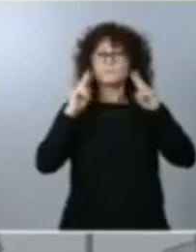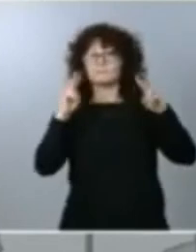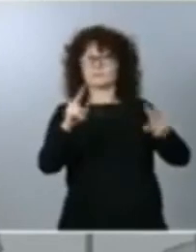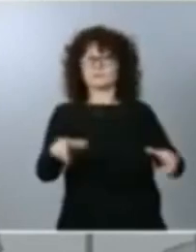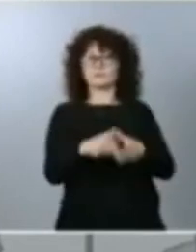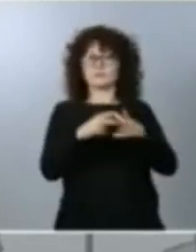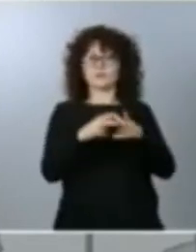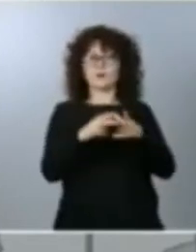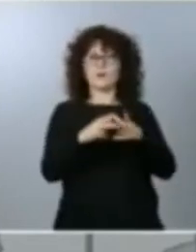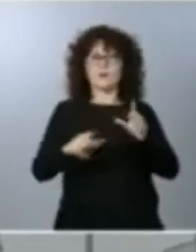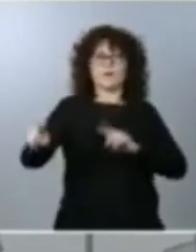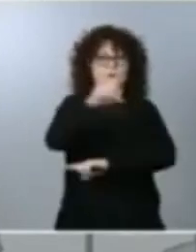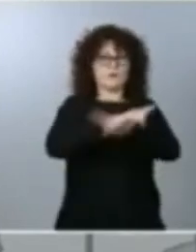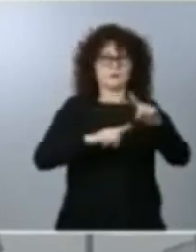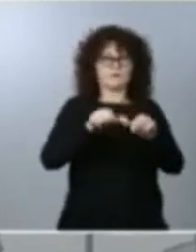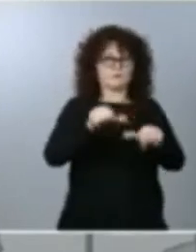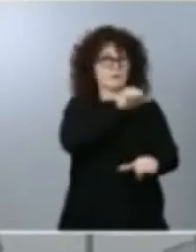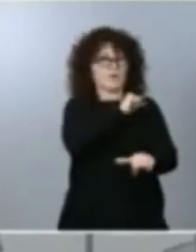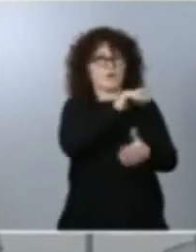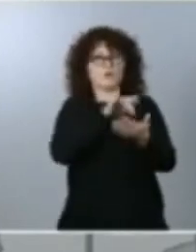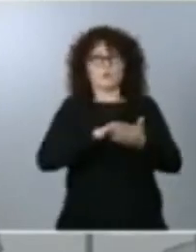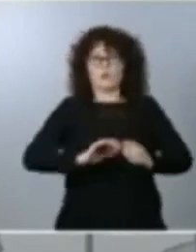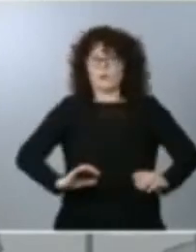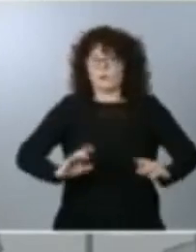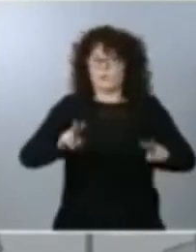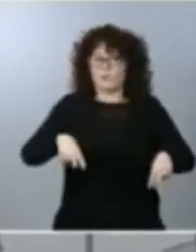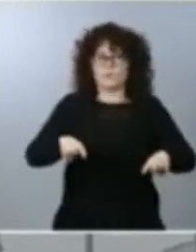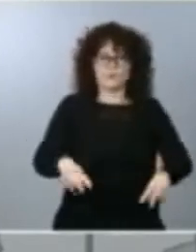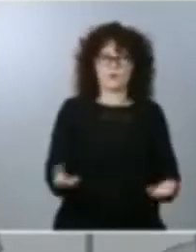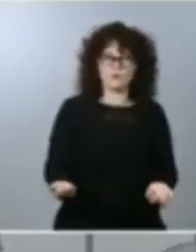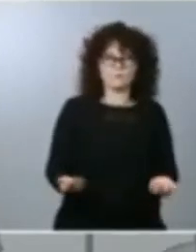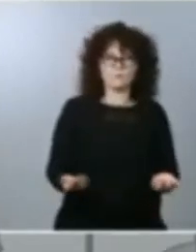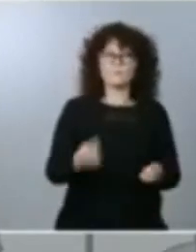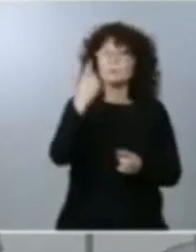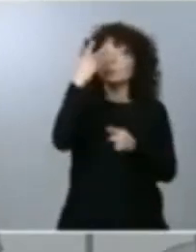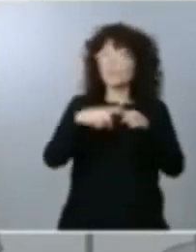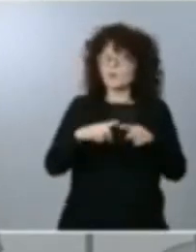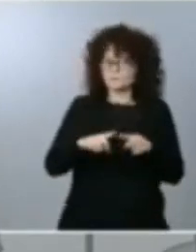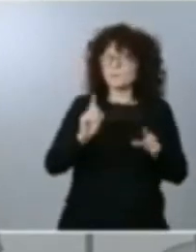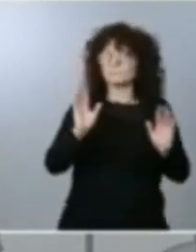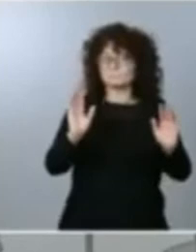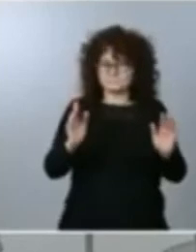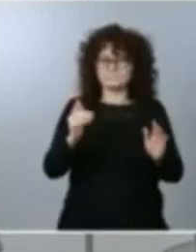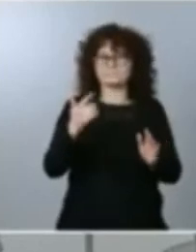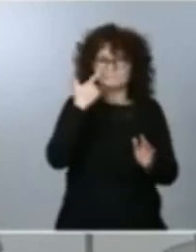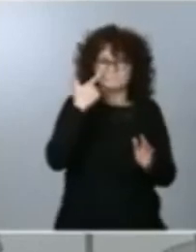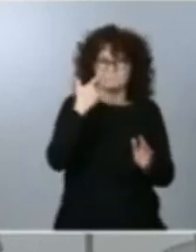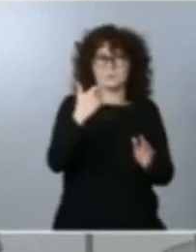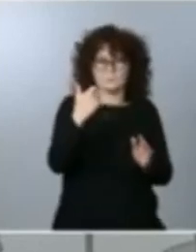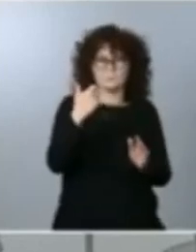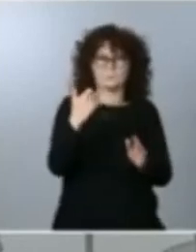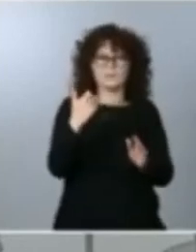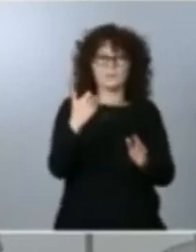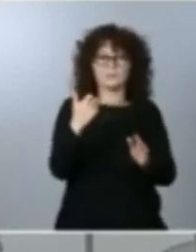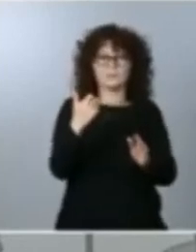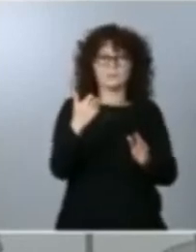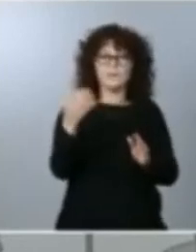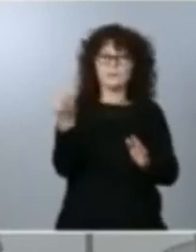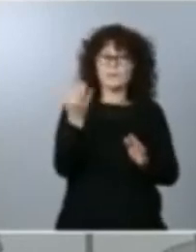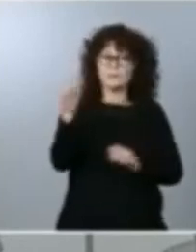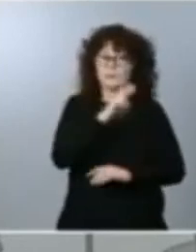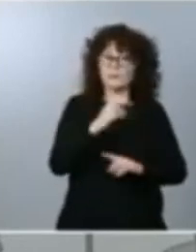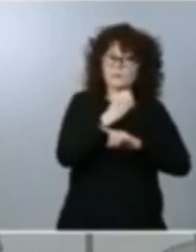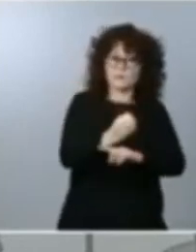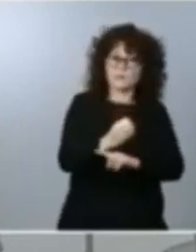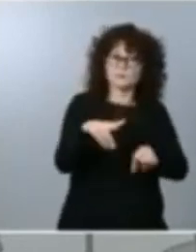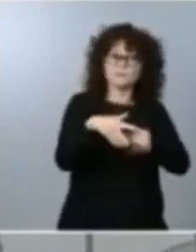como la que estamos sufriendo donde una de las principales lecciones por cierto que quiero poner encima de la mesa es que tenemos que reforzar el estado del bienestar tenemos